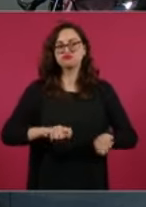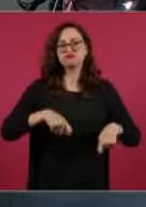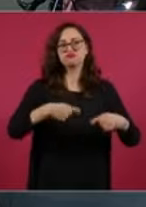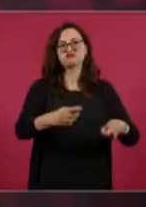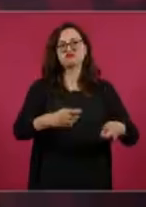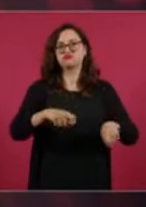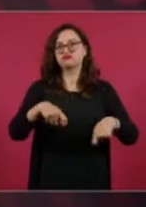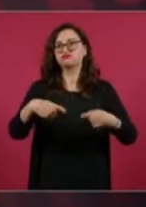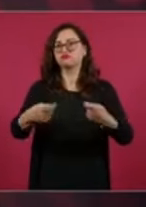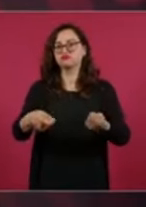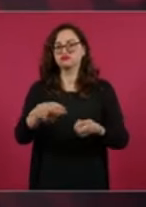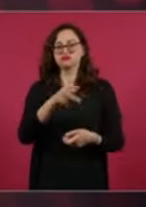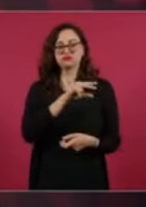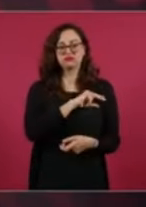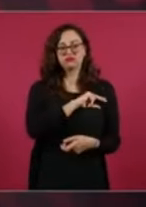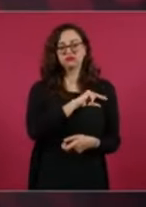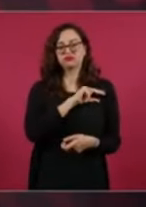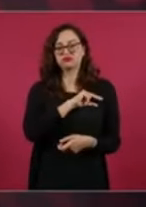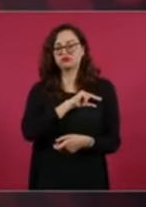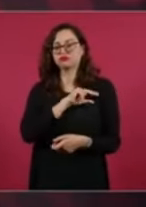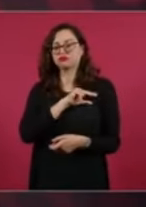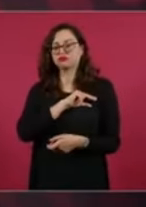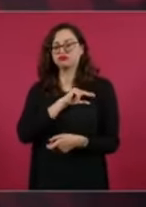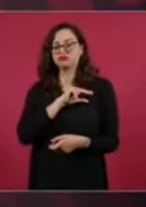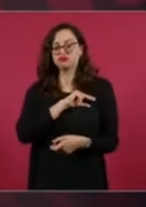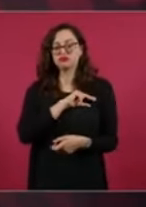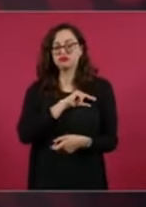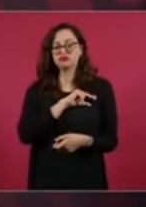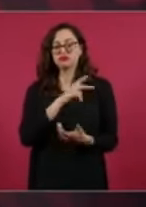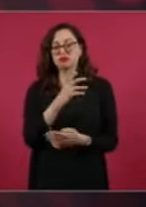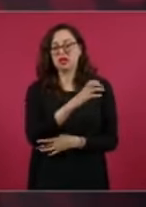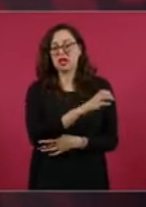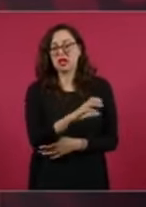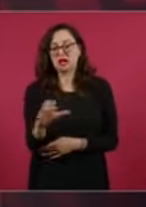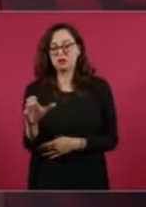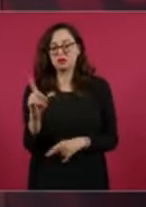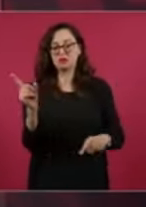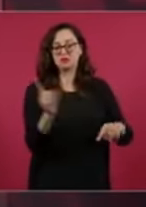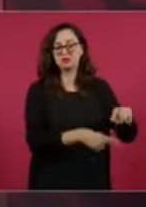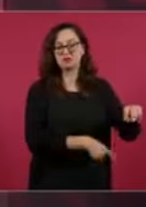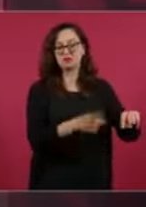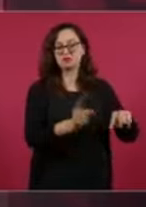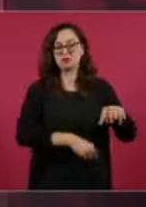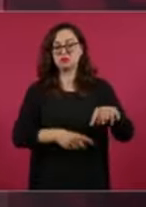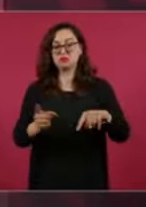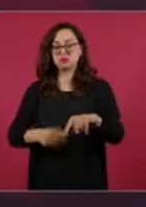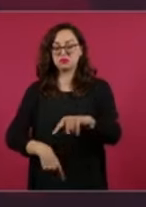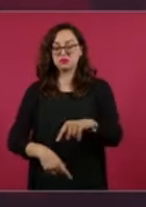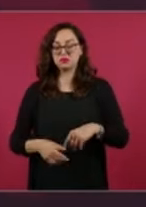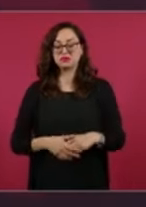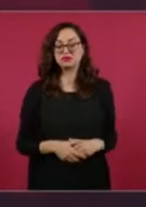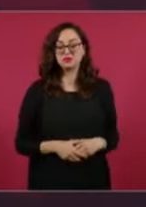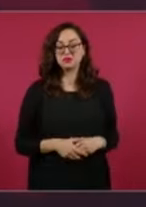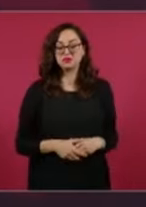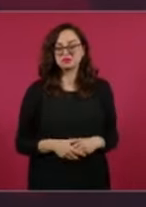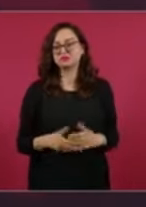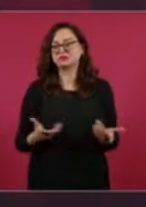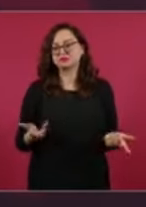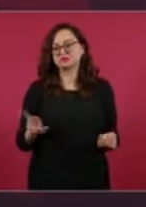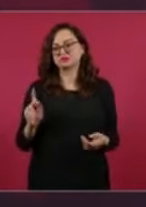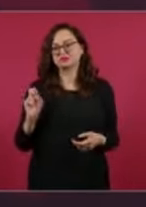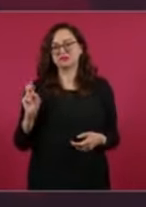desaparecer el ejido. Pero habían